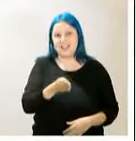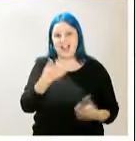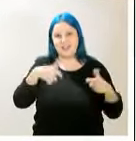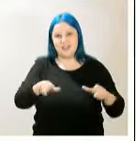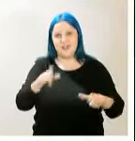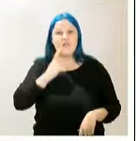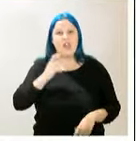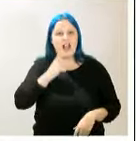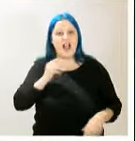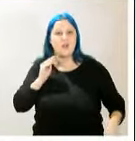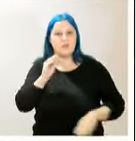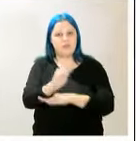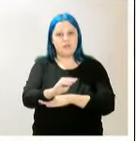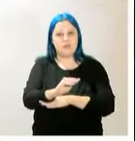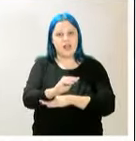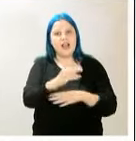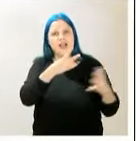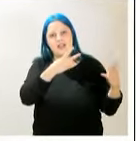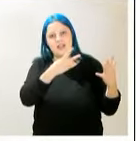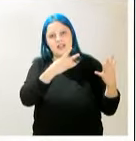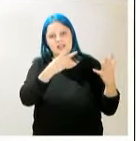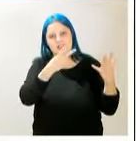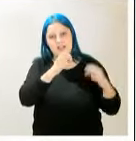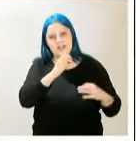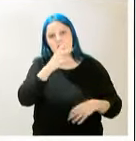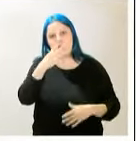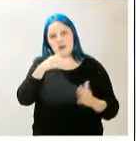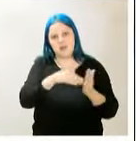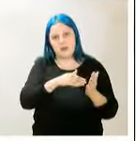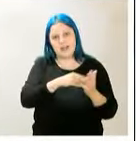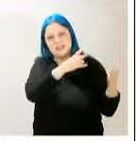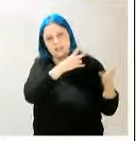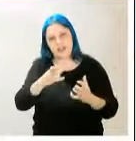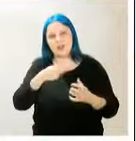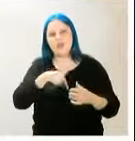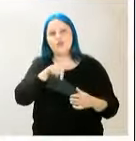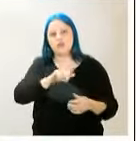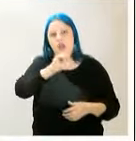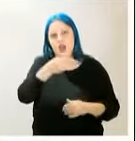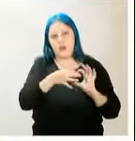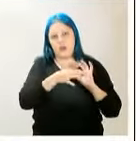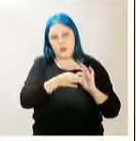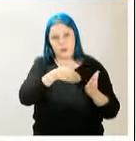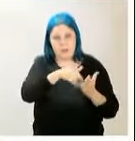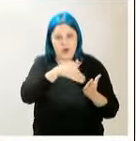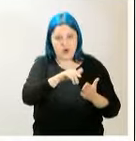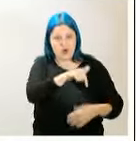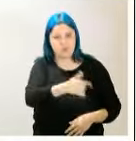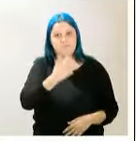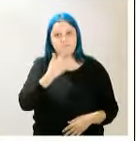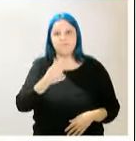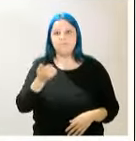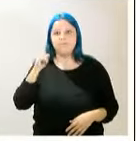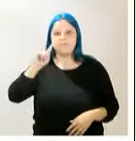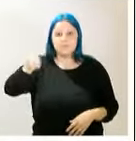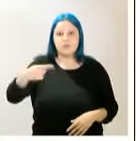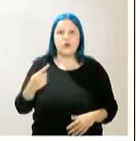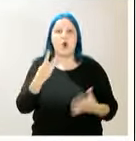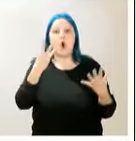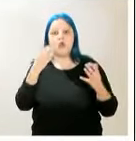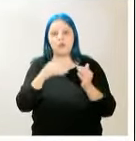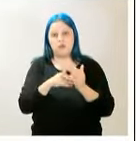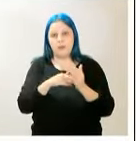62.754 millones de euros, a los que se resta unos 8.000 millones recuperables en la fundura